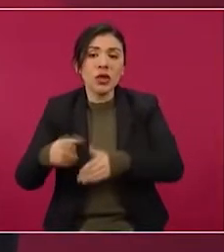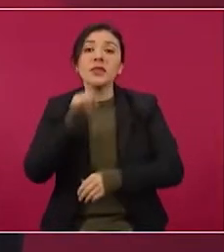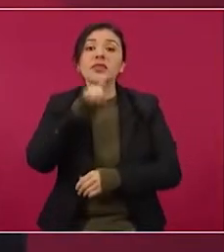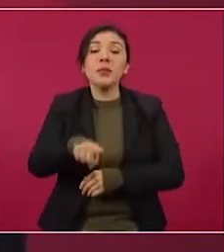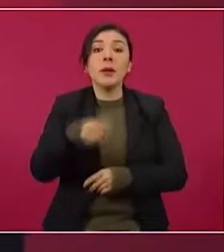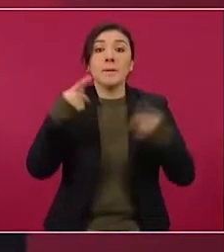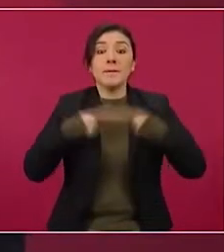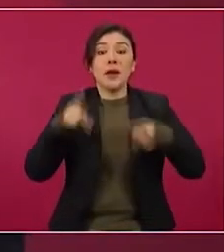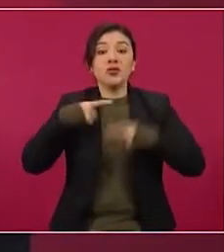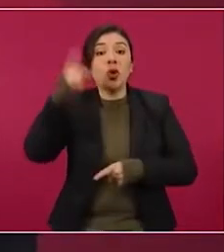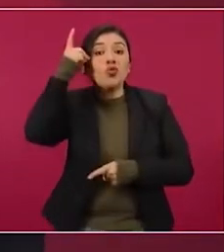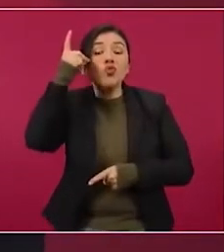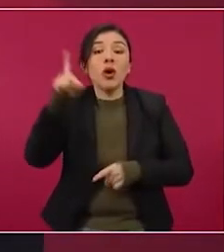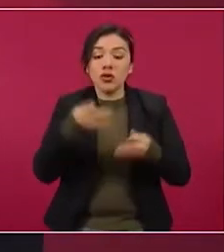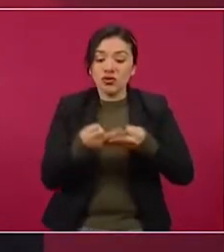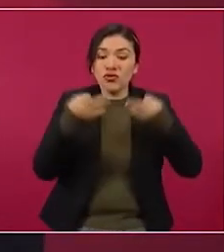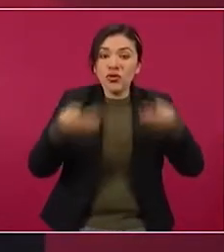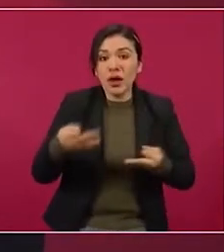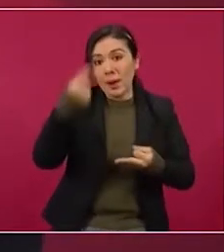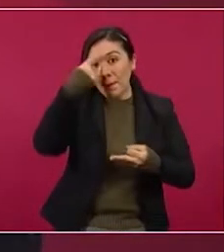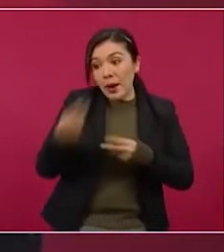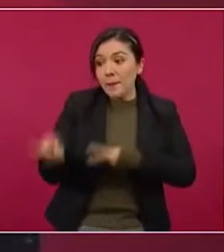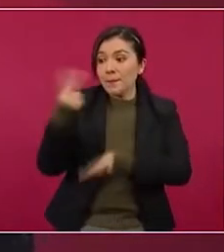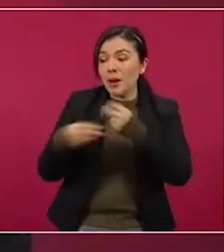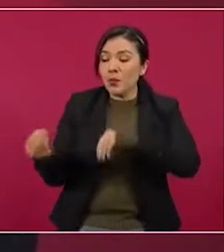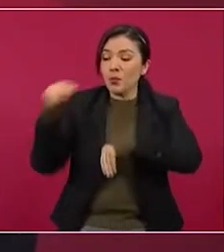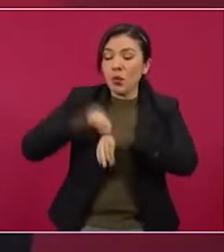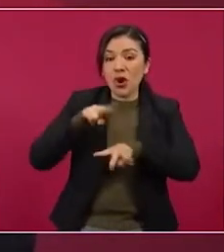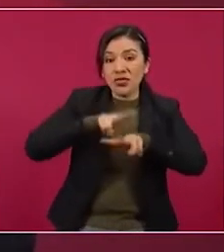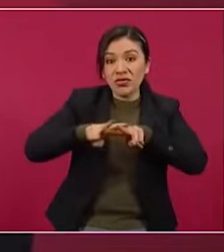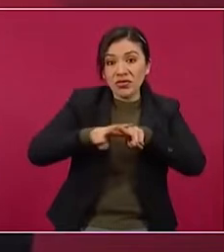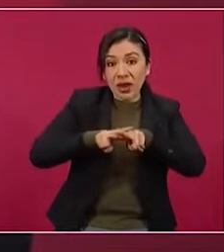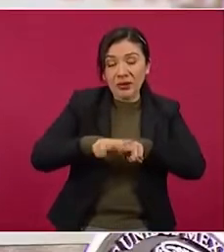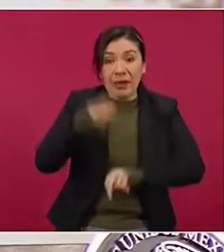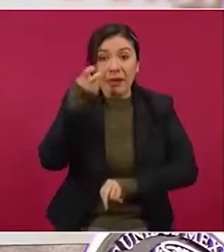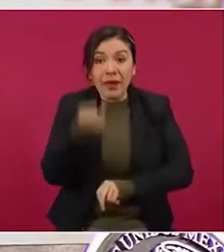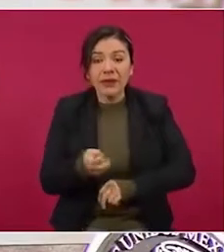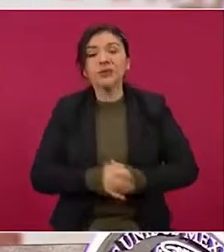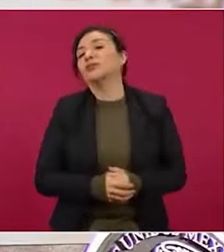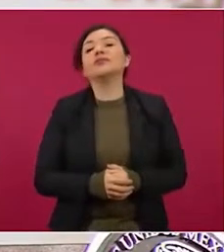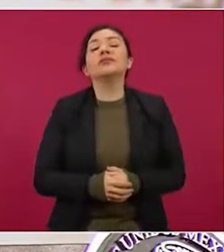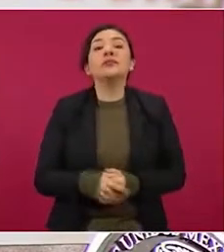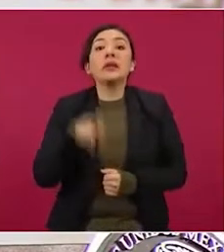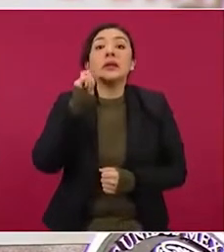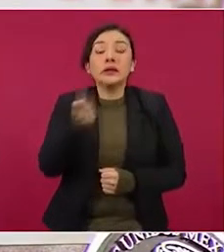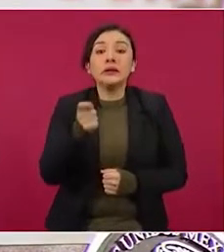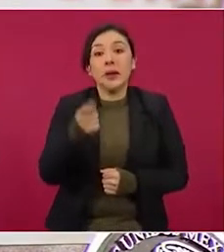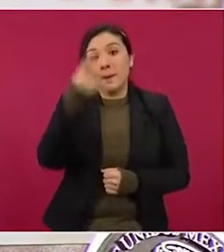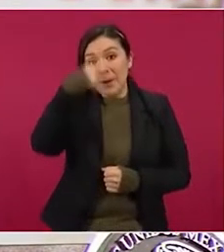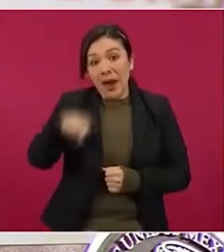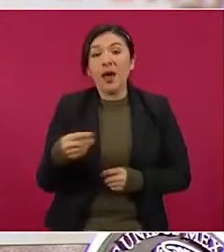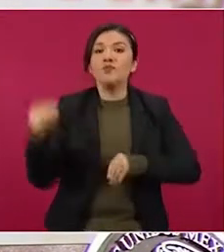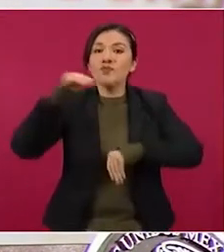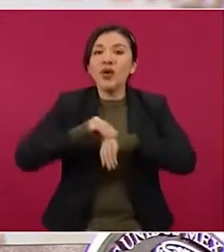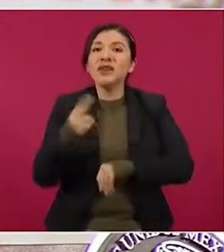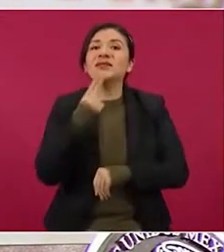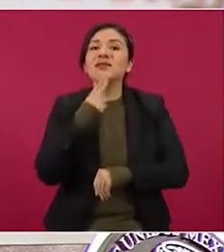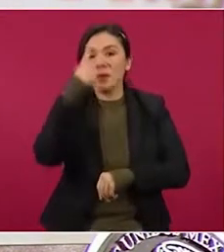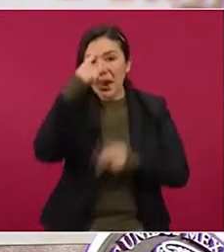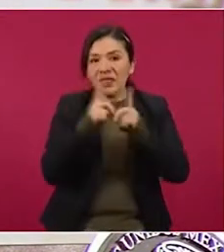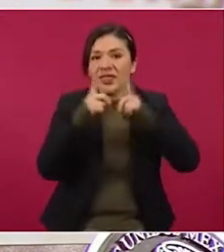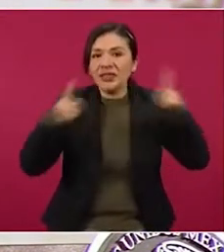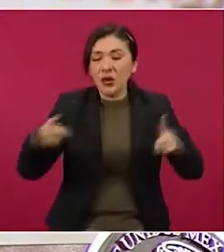propietarios de las tierras por donde pasa la obra, que significa desarrollo para el país y